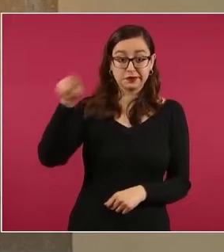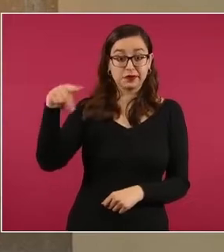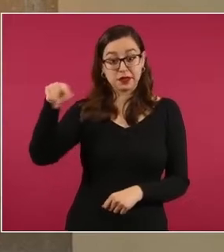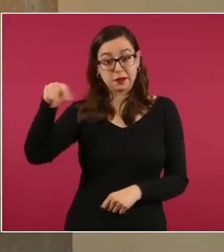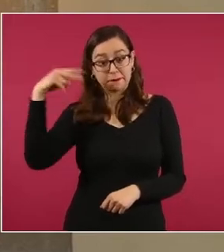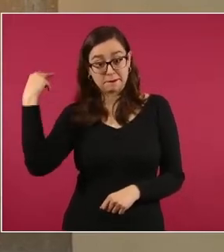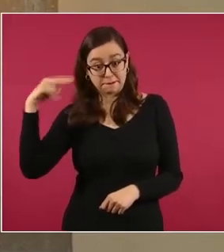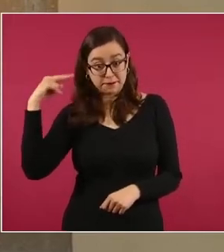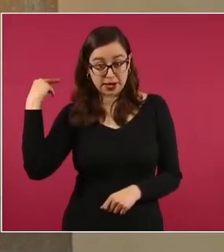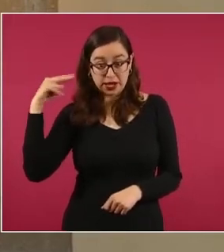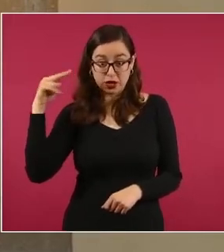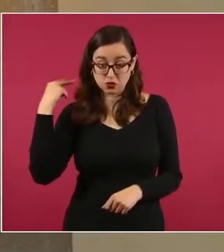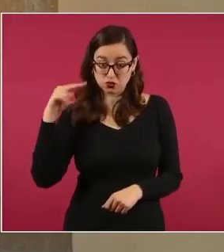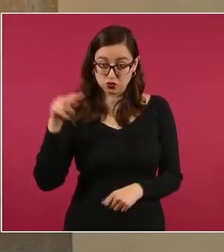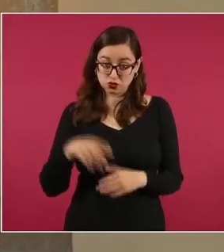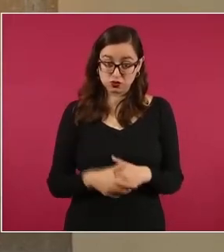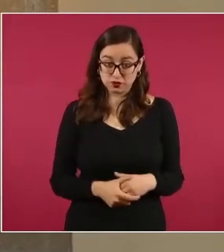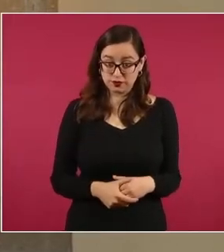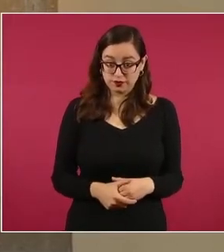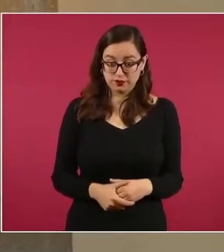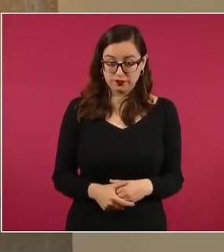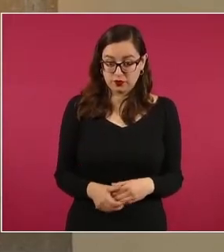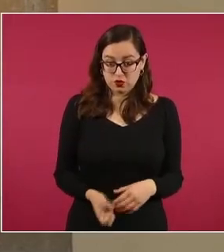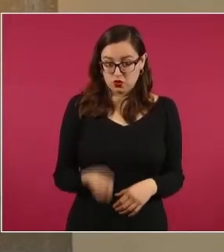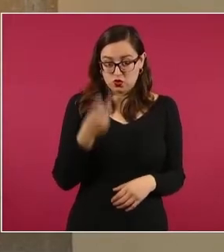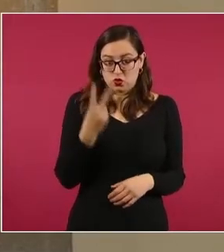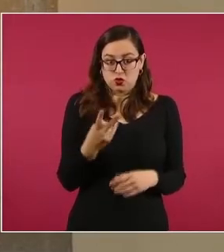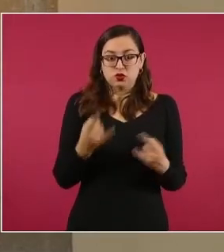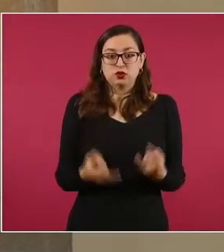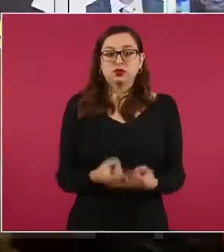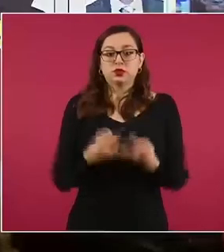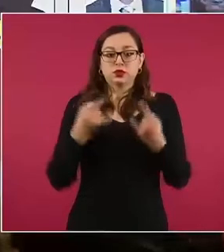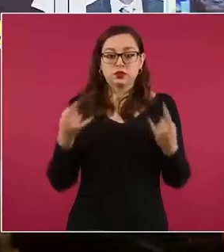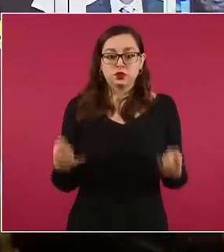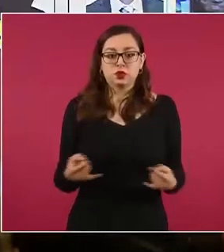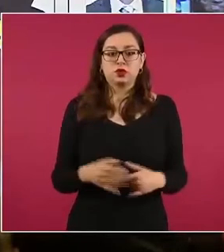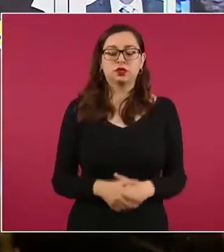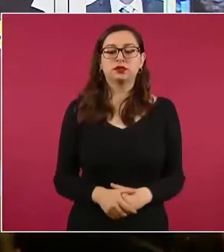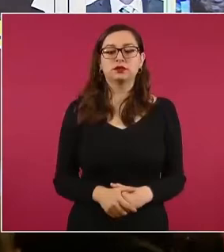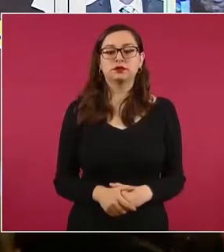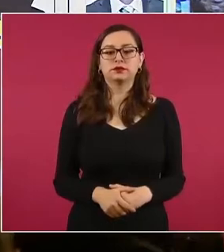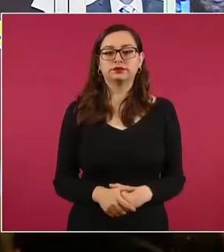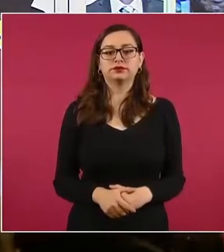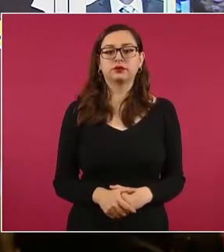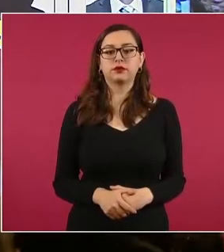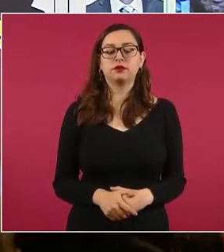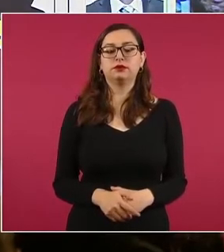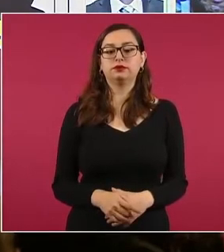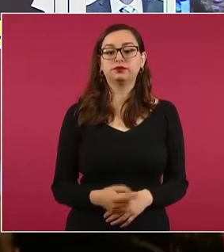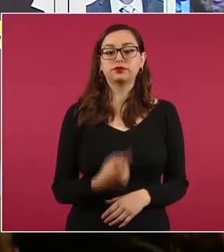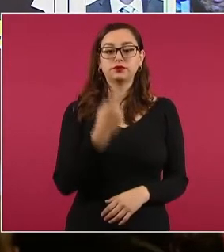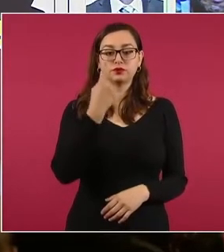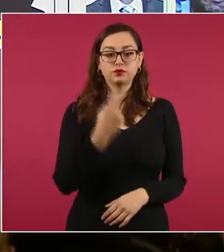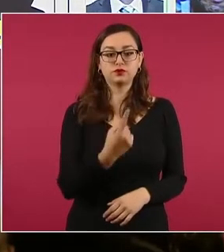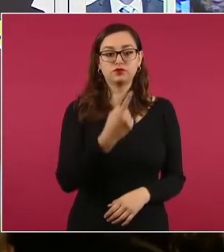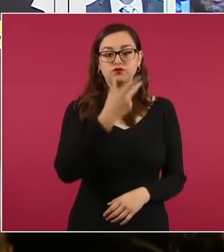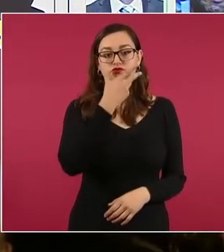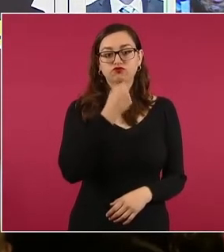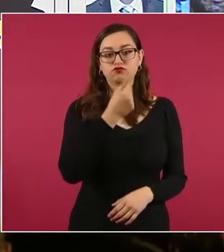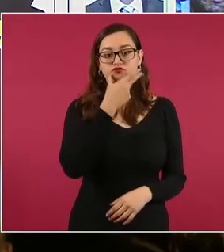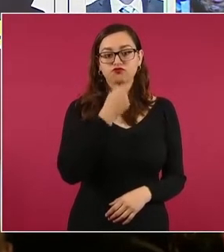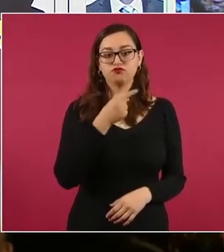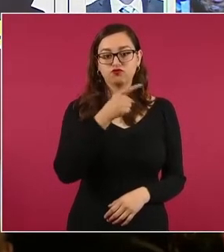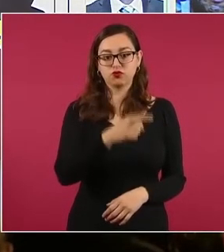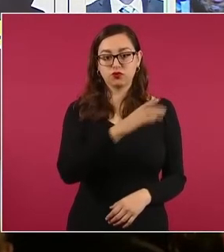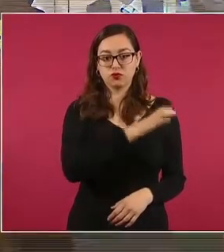por el homicidio de quien fuera candidato a presidente municipal de Morena en